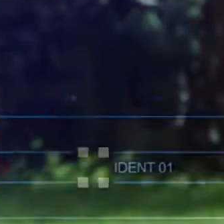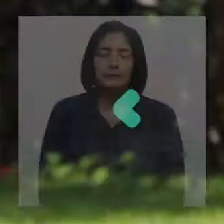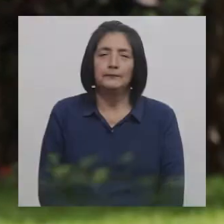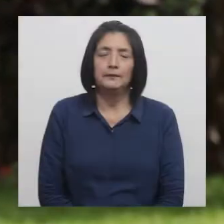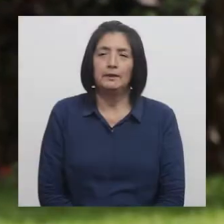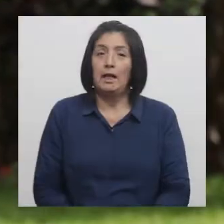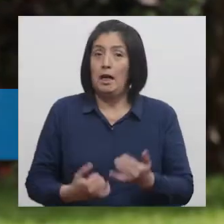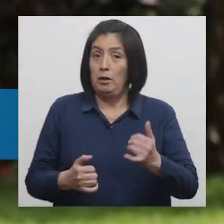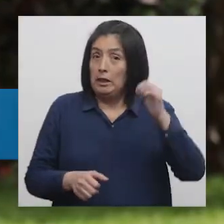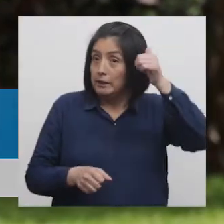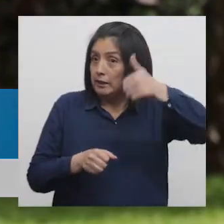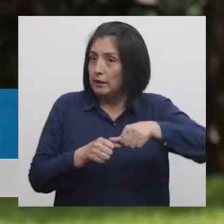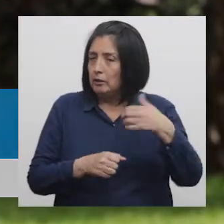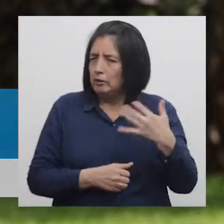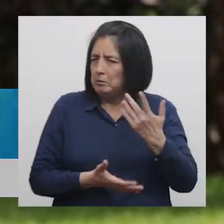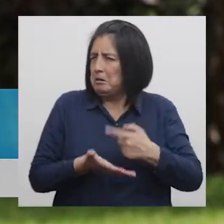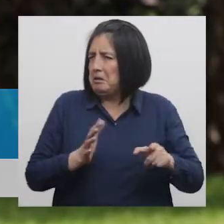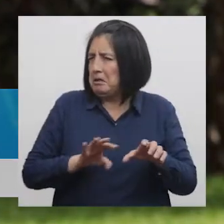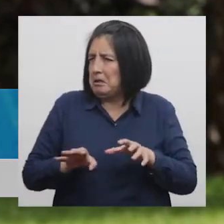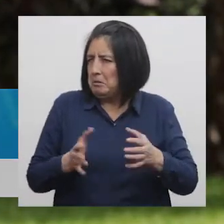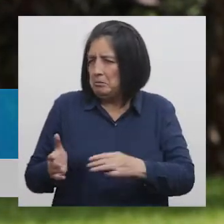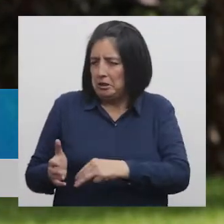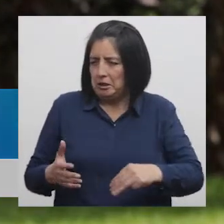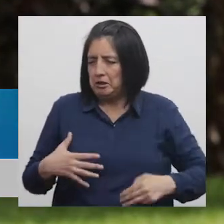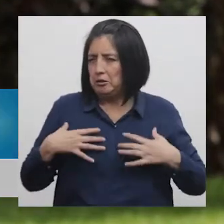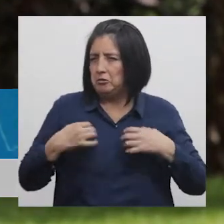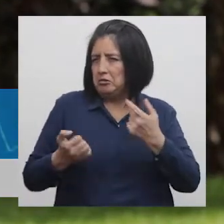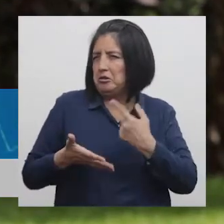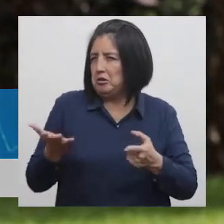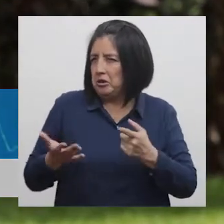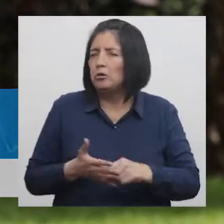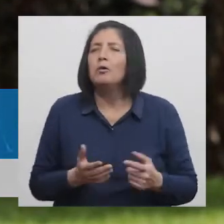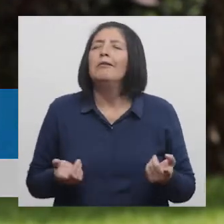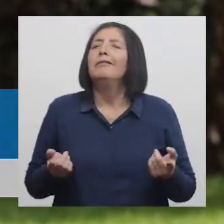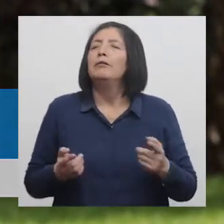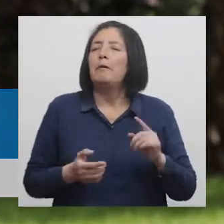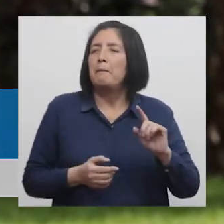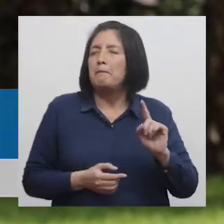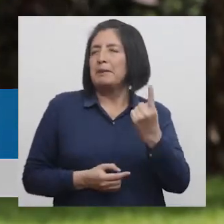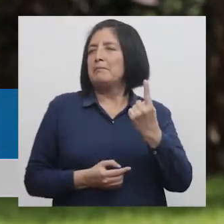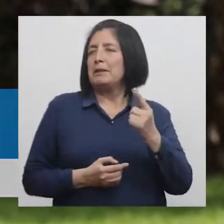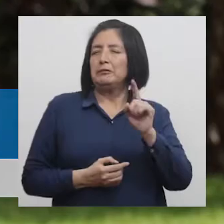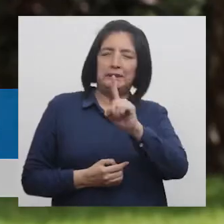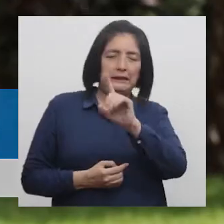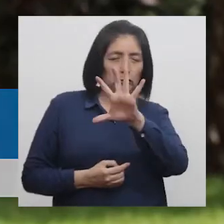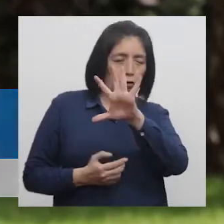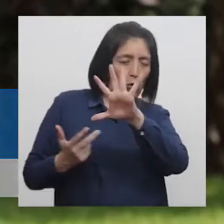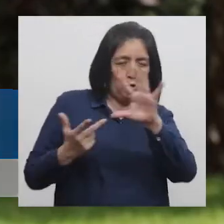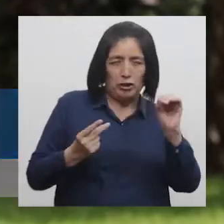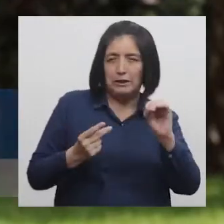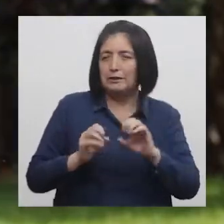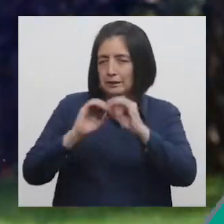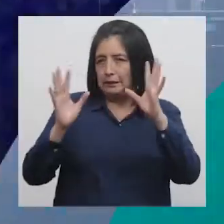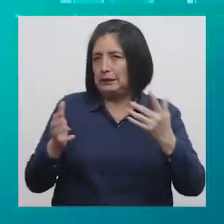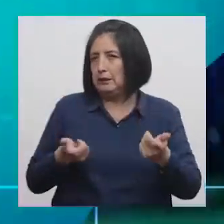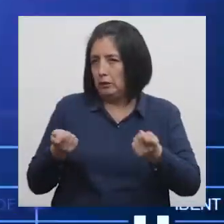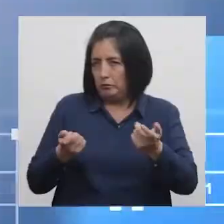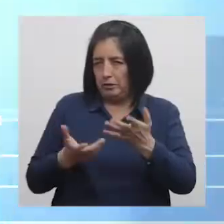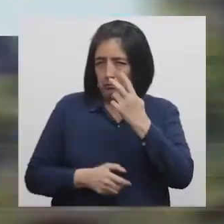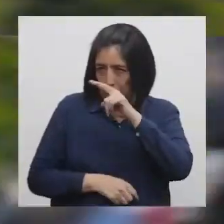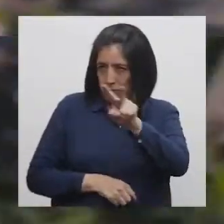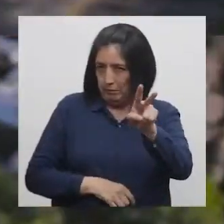Hoy te recordamos las principales acciones adoptadas por el Ministerio de Salud Al cumplirse los primeros 180 días de gobierno Vamos a verlo